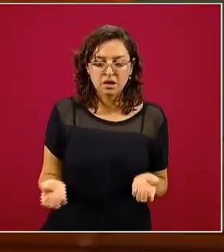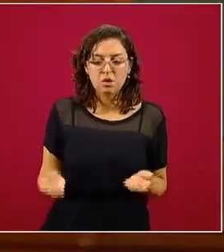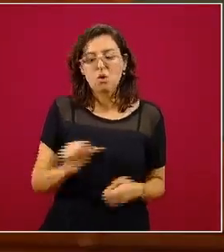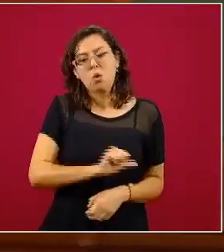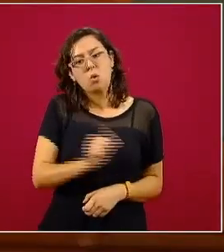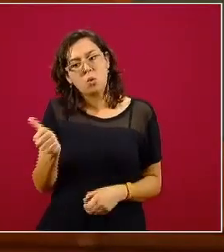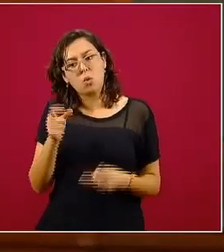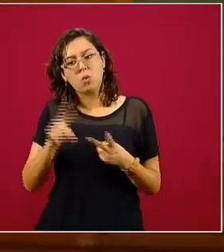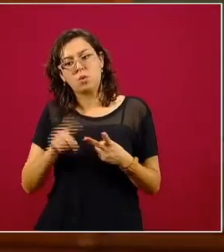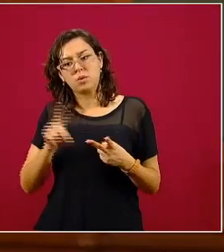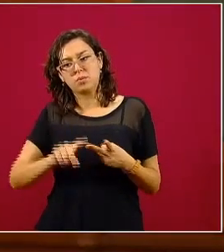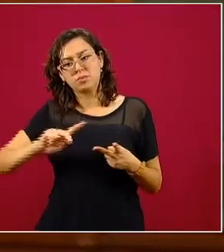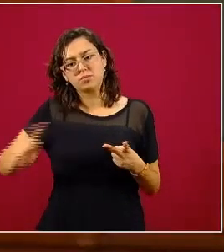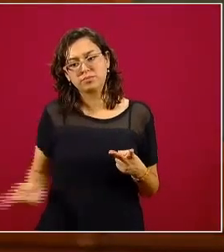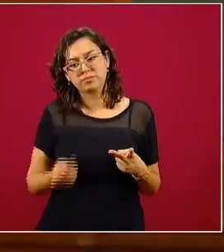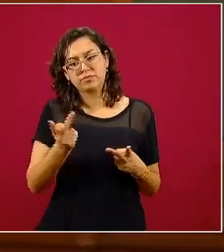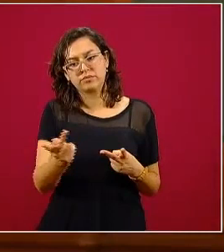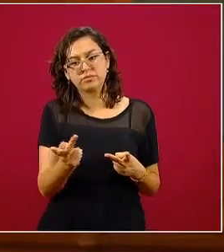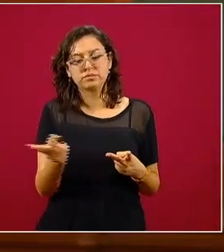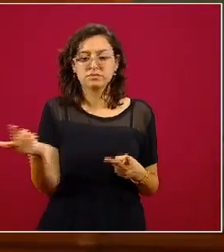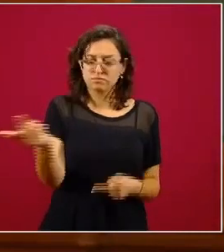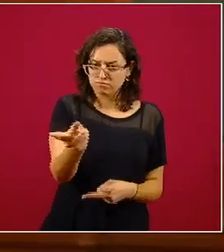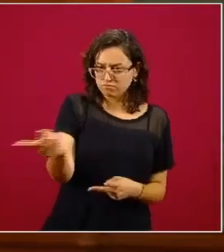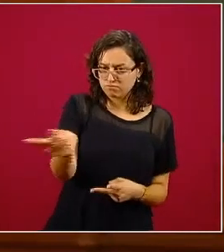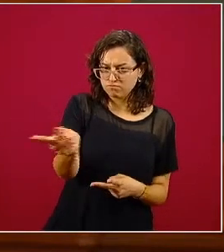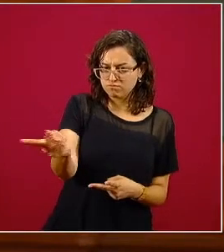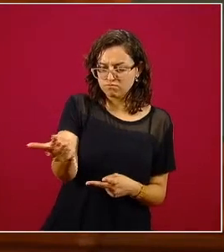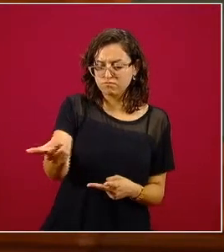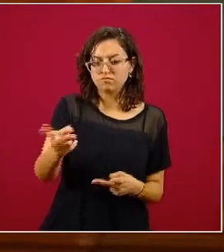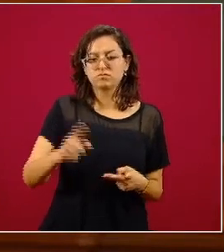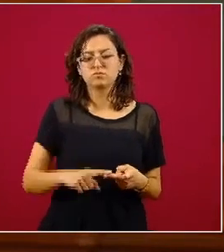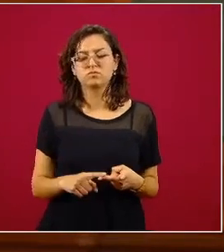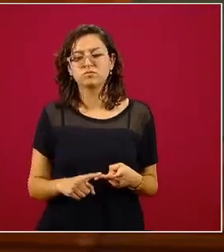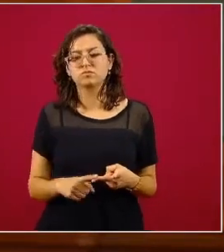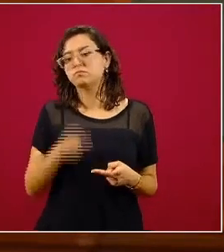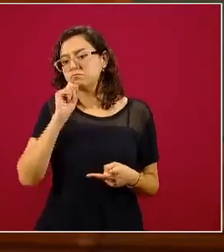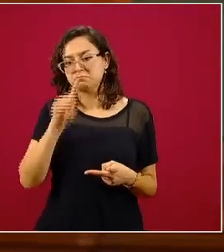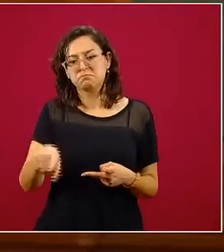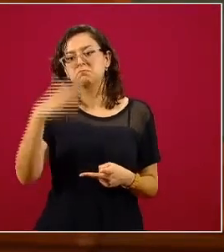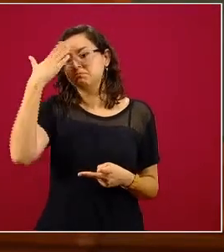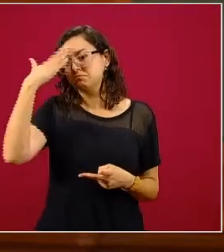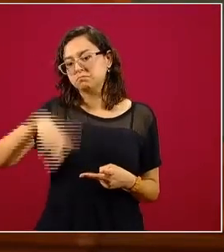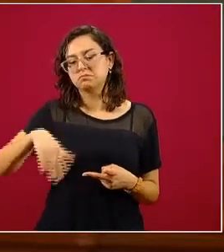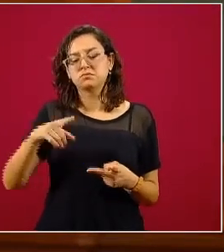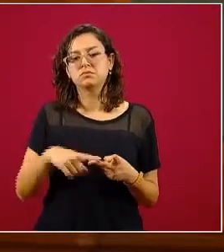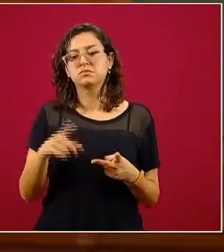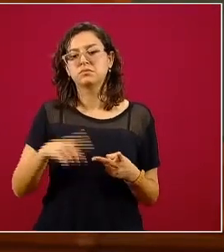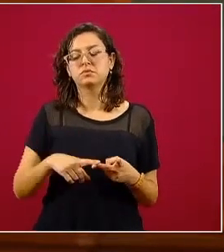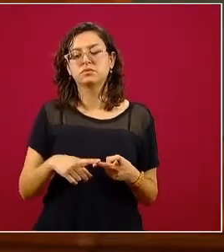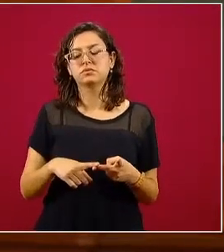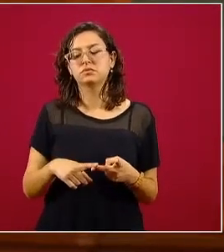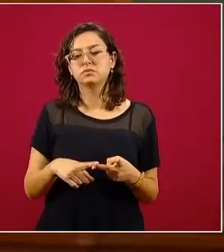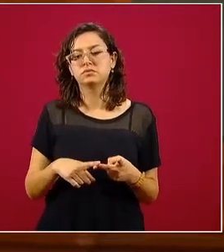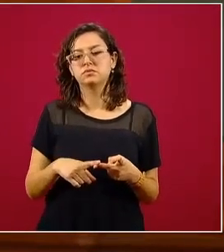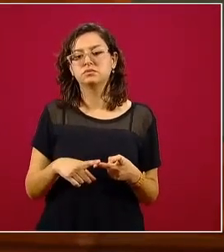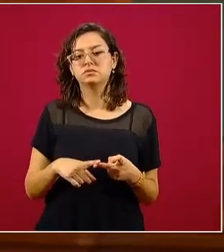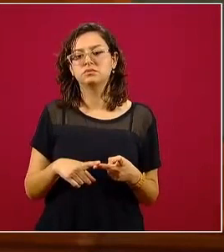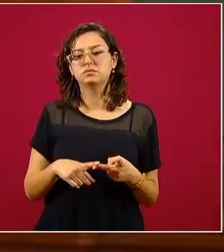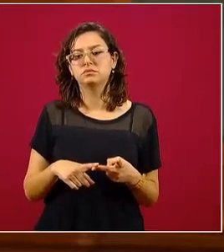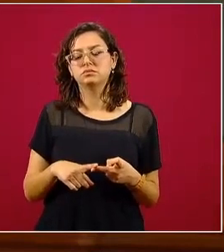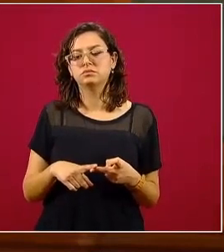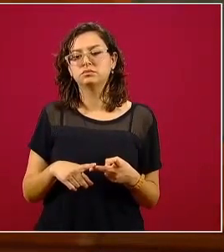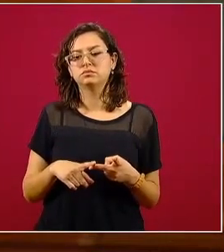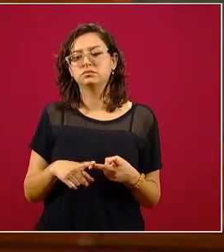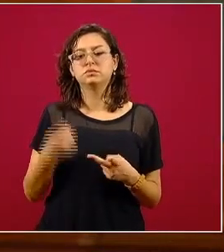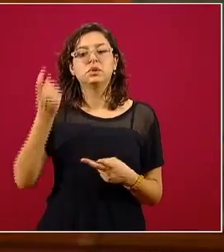Otra pregunta que sí quisiera hacerle tanto al doctor Adomía como a usted, bueno, el doctor Adomía lleva mucho también las cifras, que nos hable un poco de los casos de estados